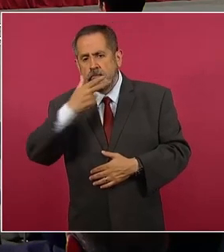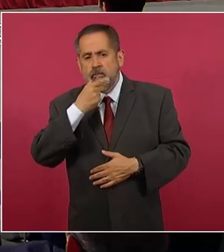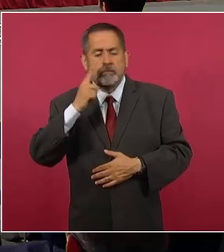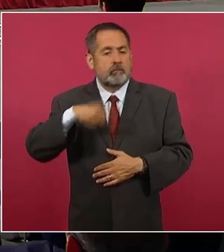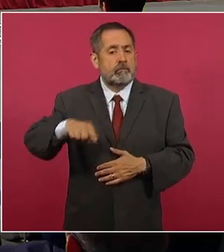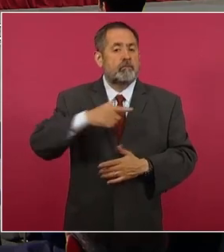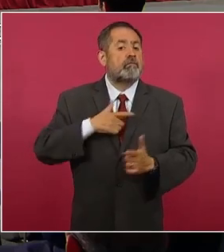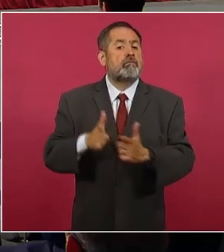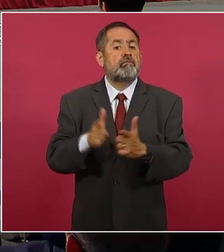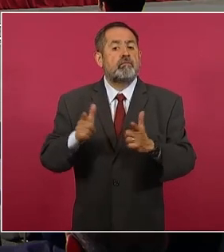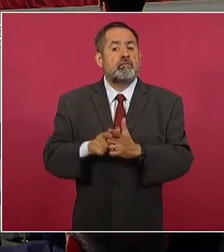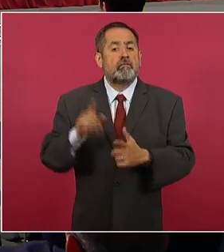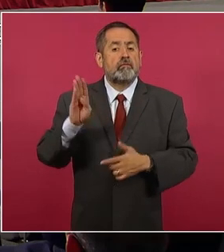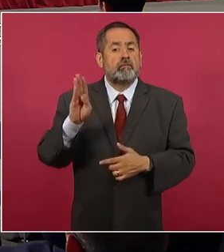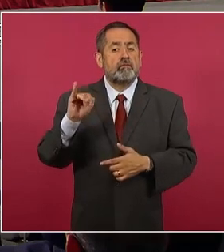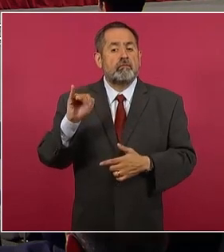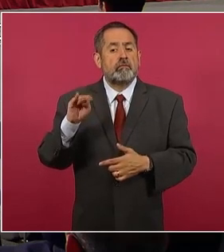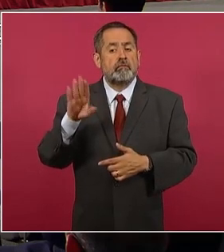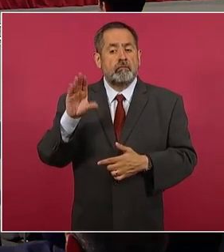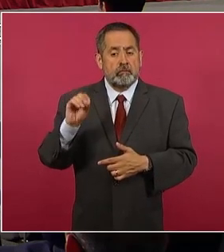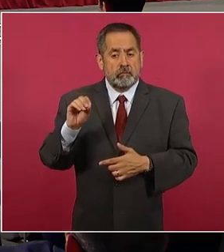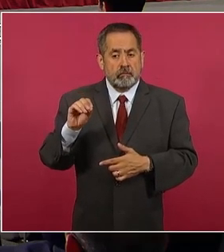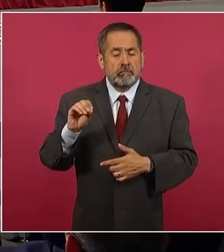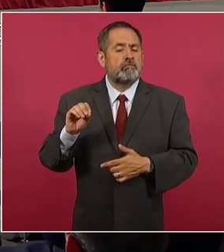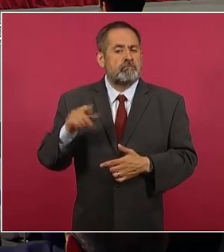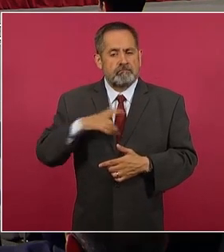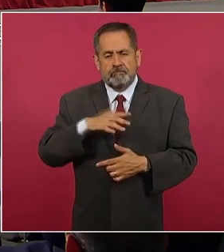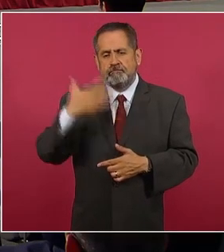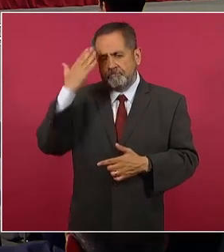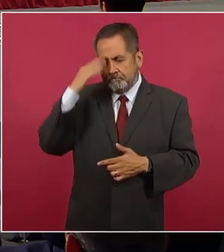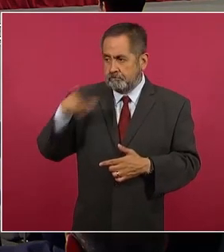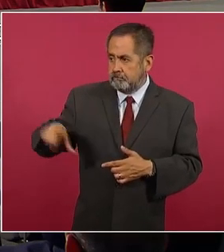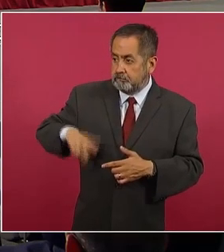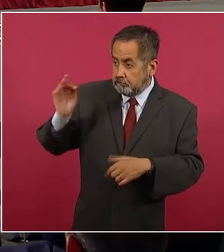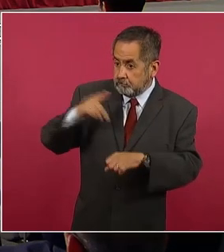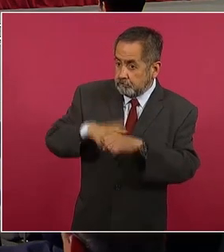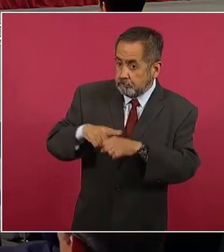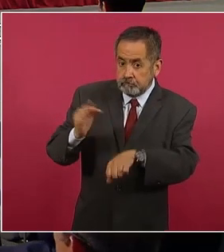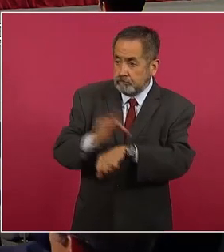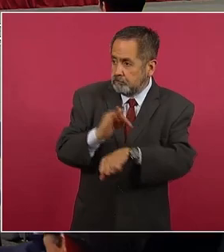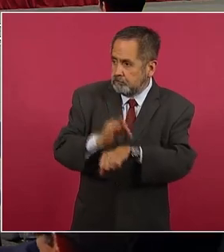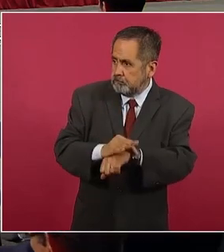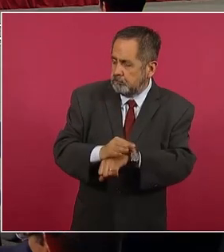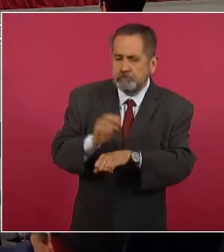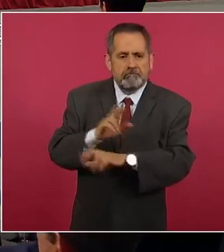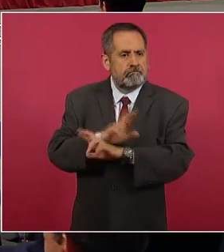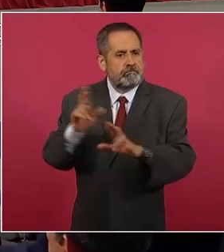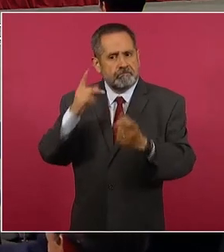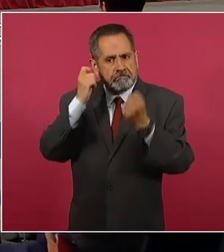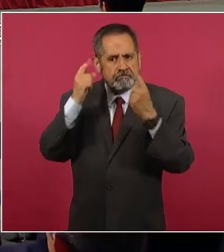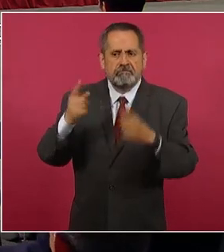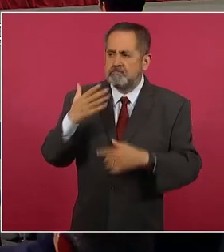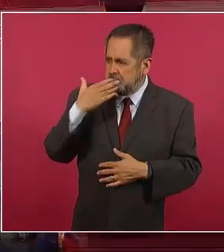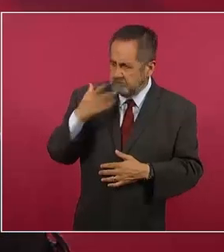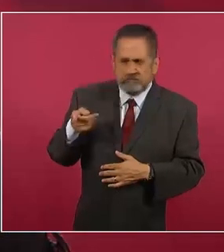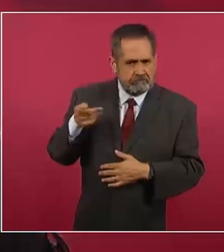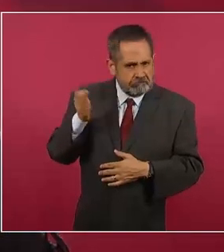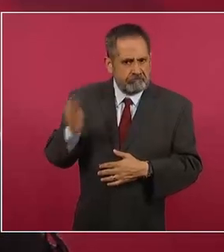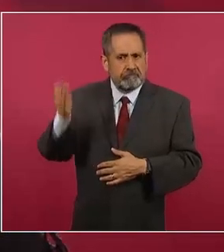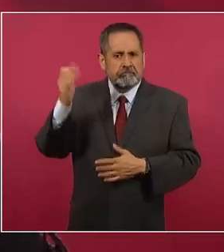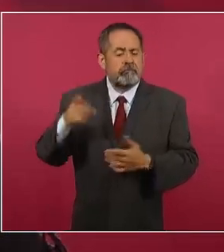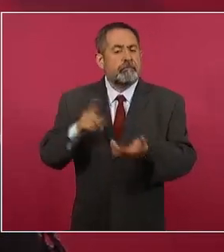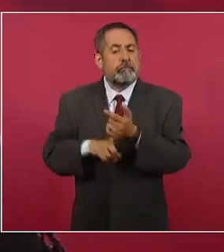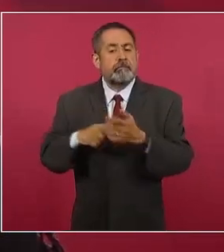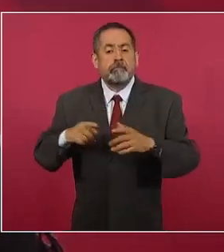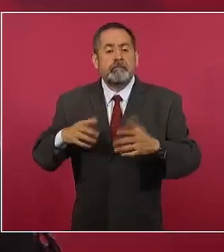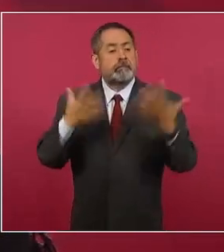Grupo Bimbo reconoce las acciones emprendidas por el gobierno federal para proteger la economía familiar. Reconocemos también a las